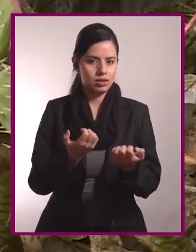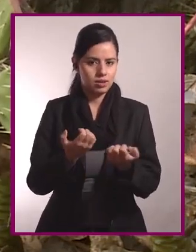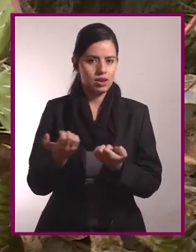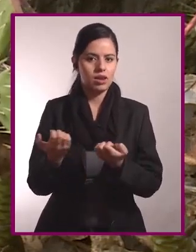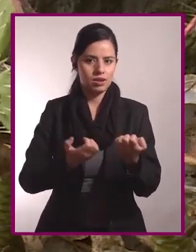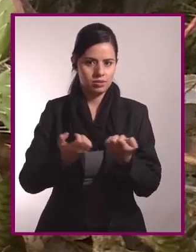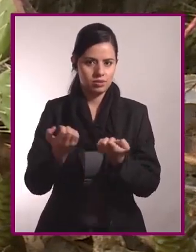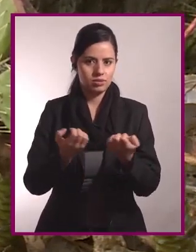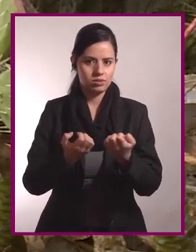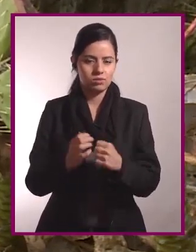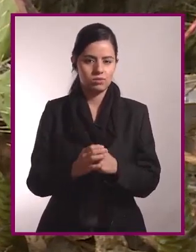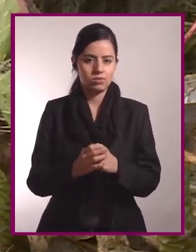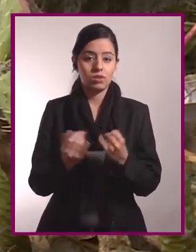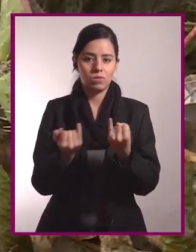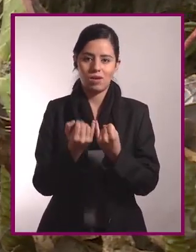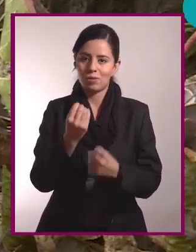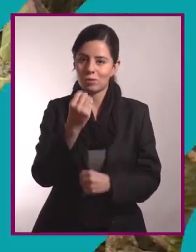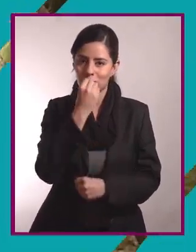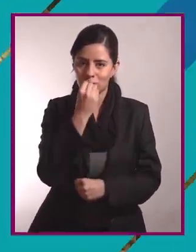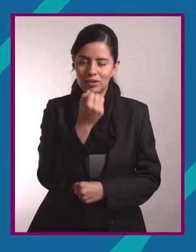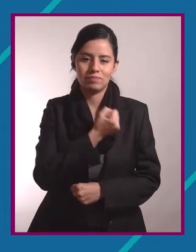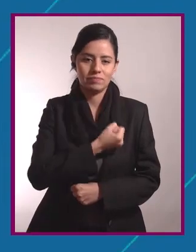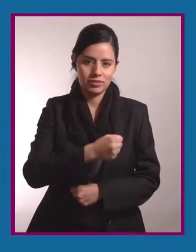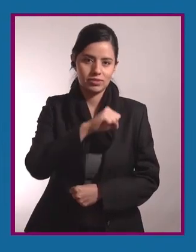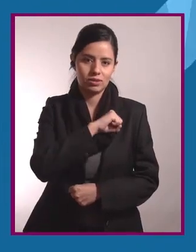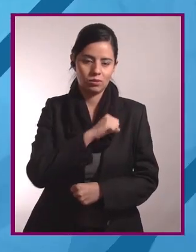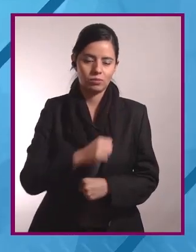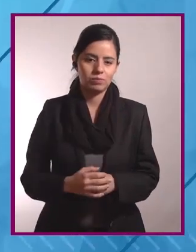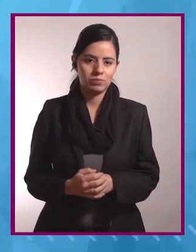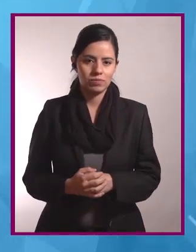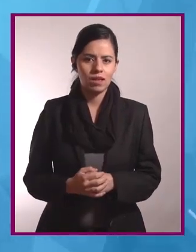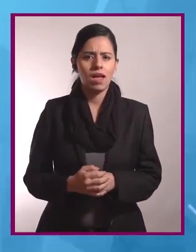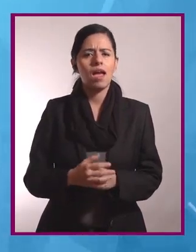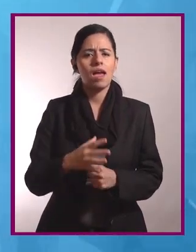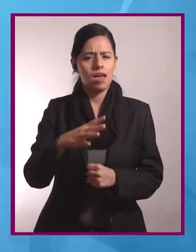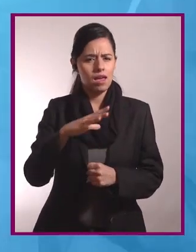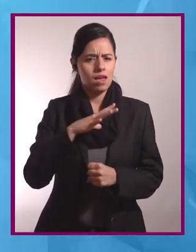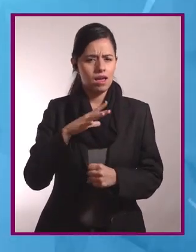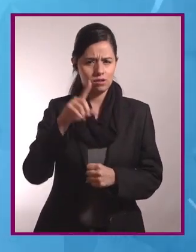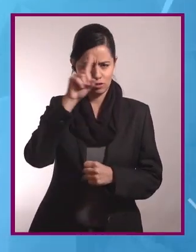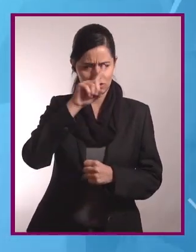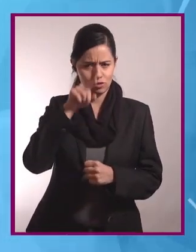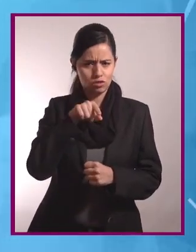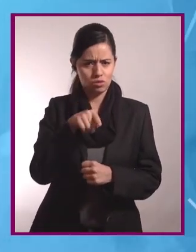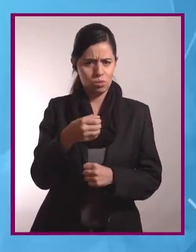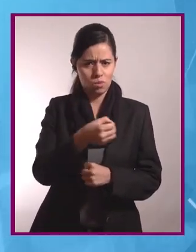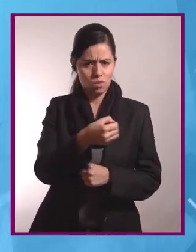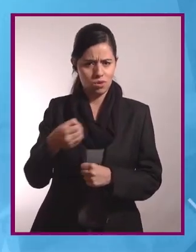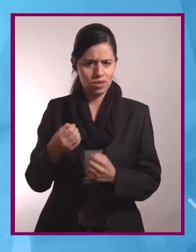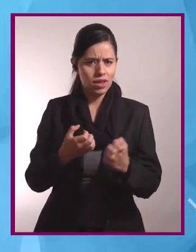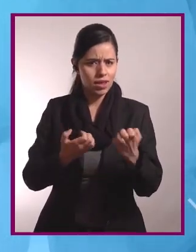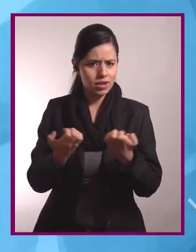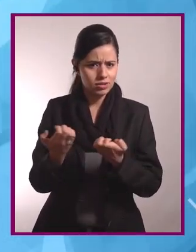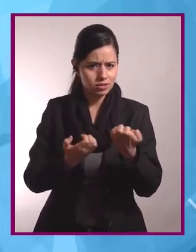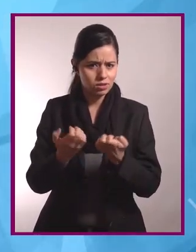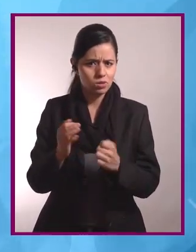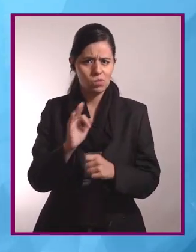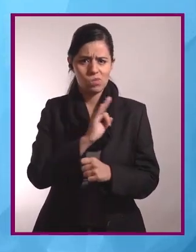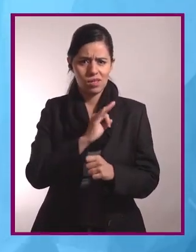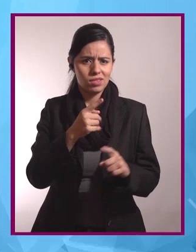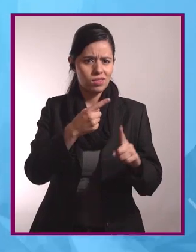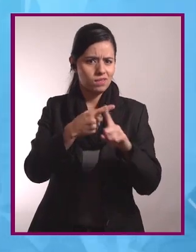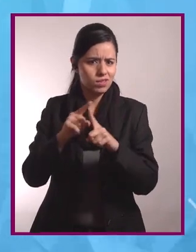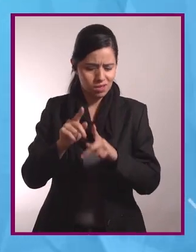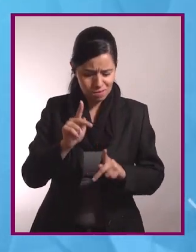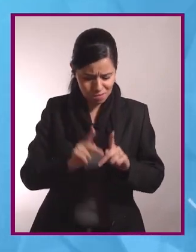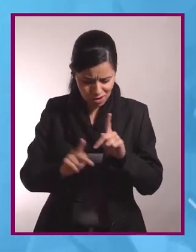rutina de ejercicios y una buena alimentación. Existen rutinas de ejercicio para fortalecer diferentes tipos de